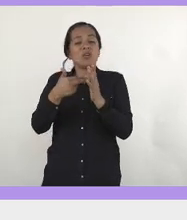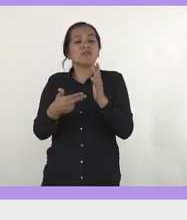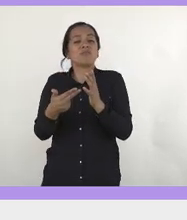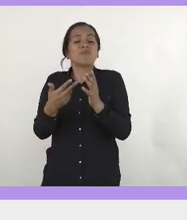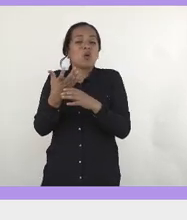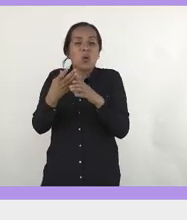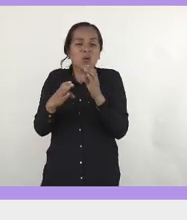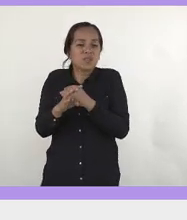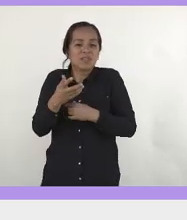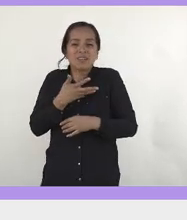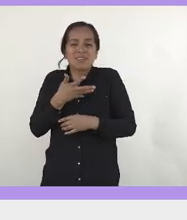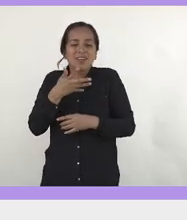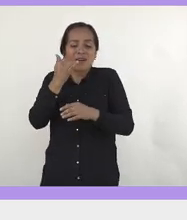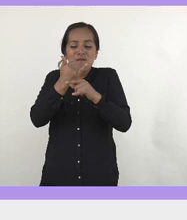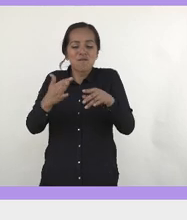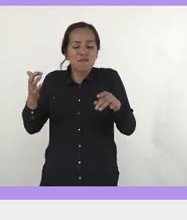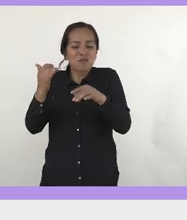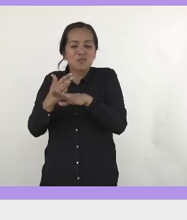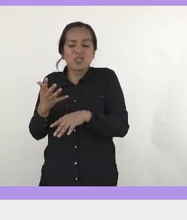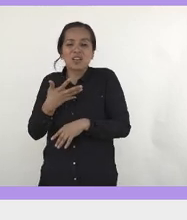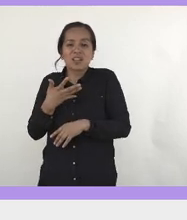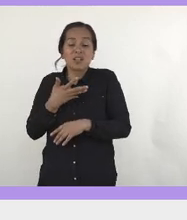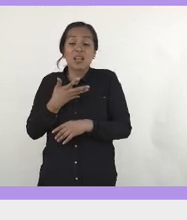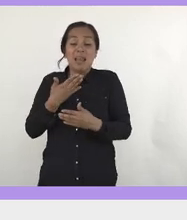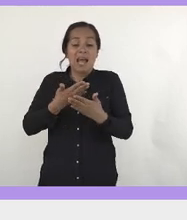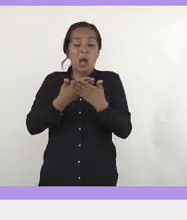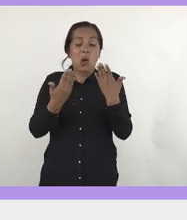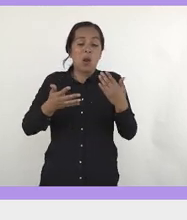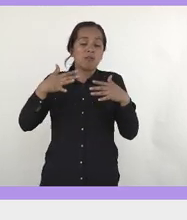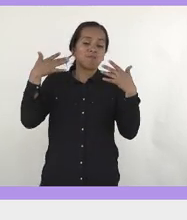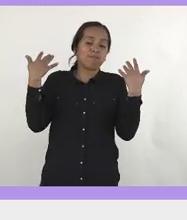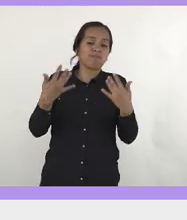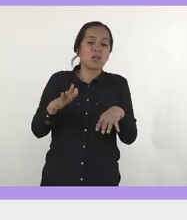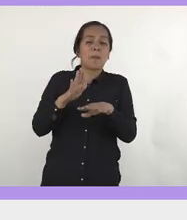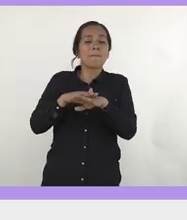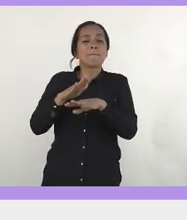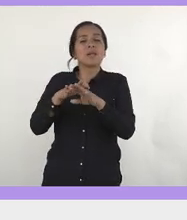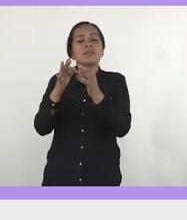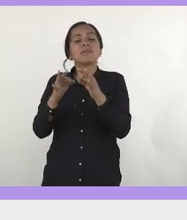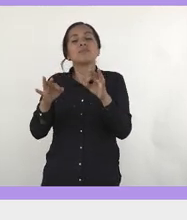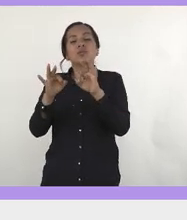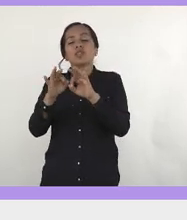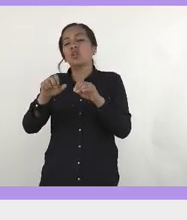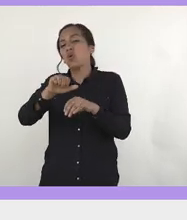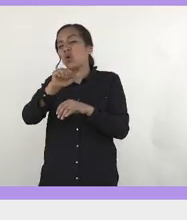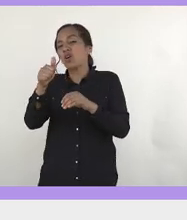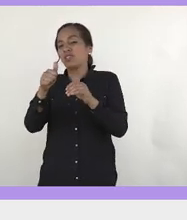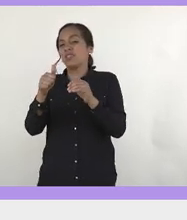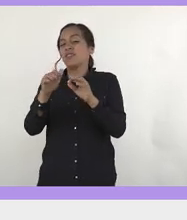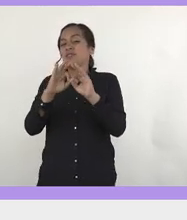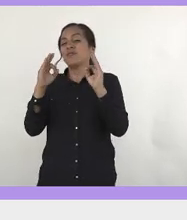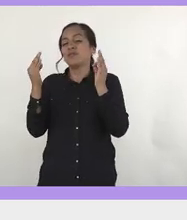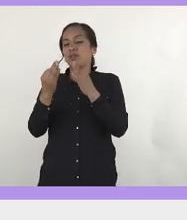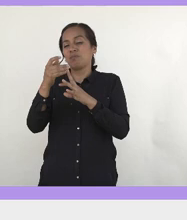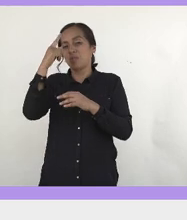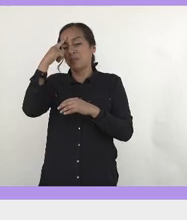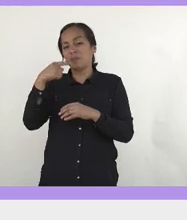tenían en ese momento y con la información, nosotros hoy en día tenemos otras herramientas, y eso nos da más